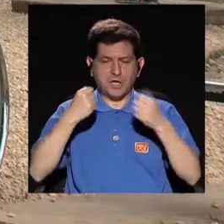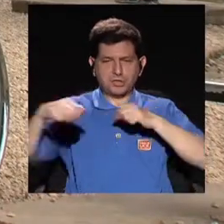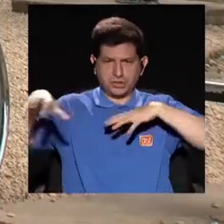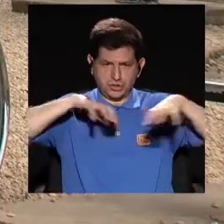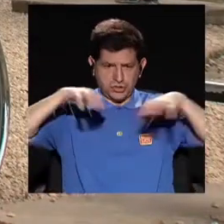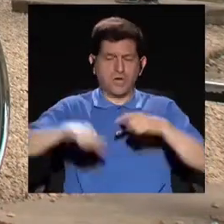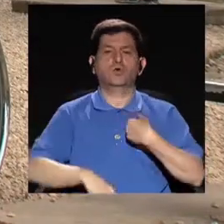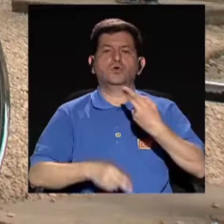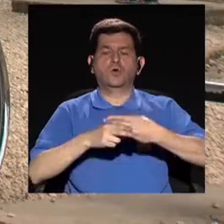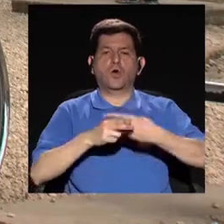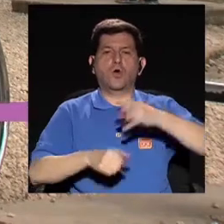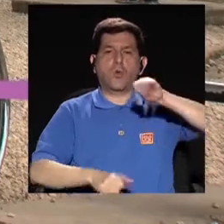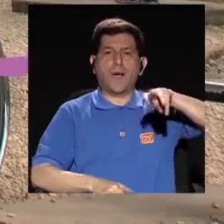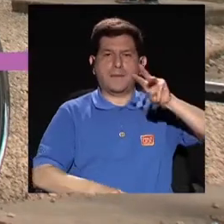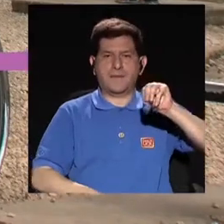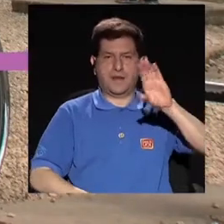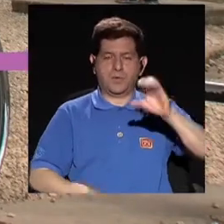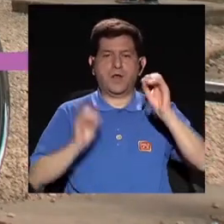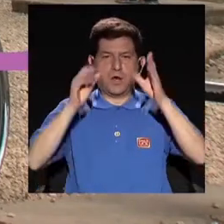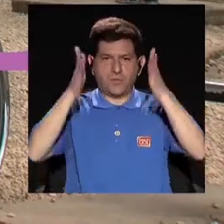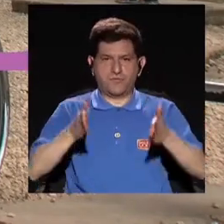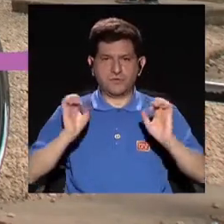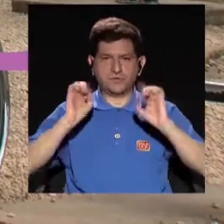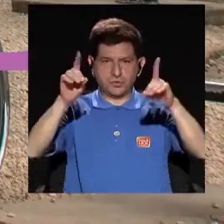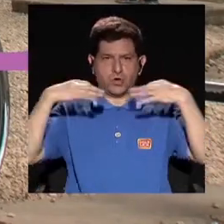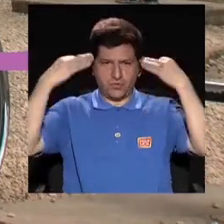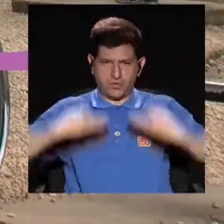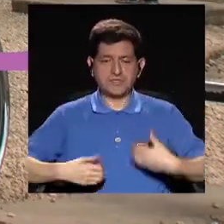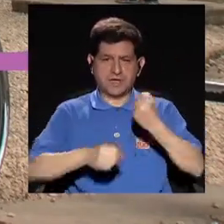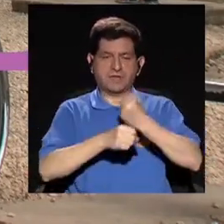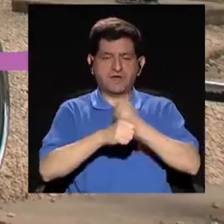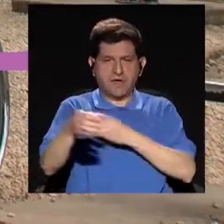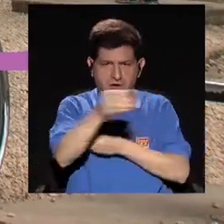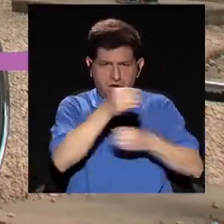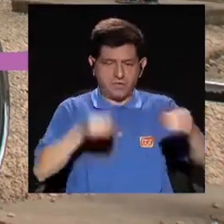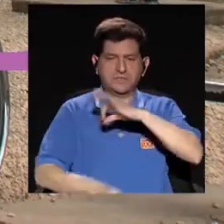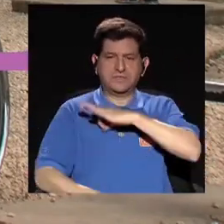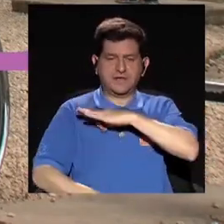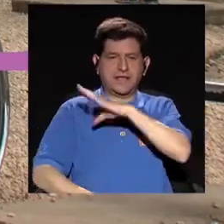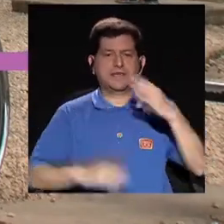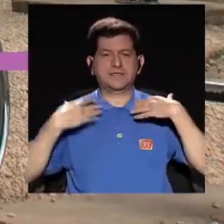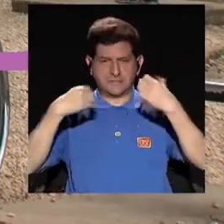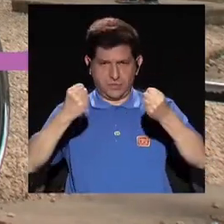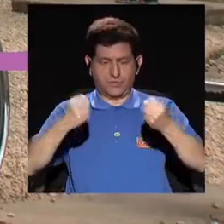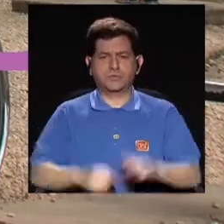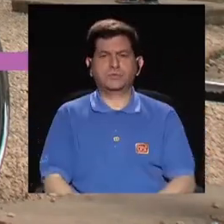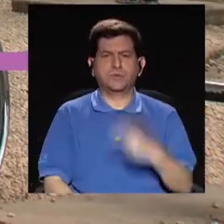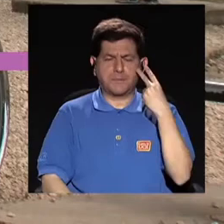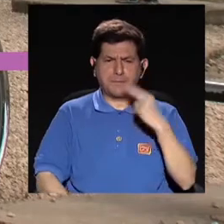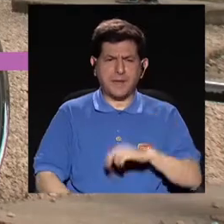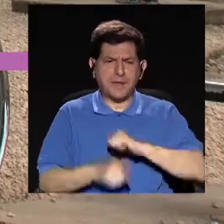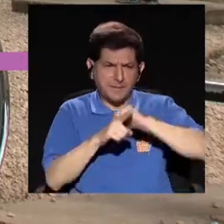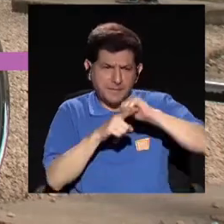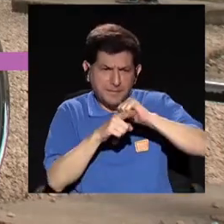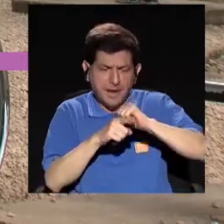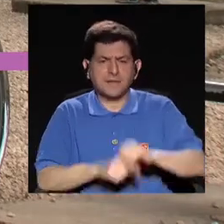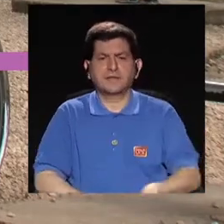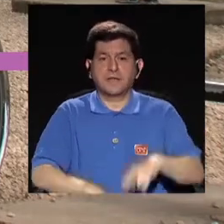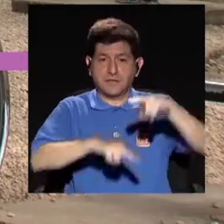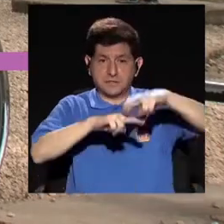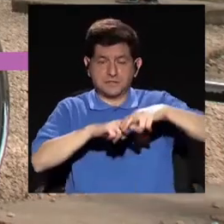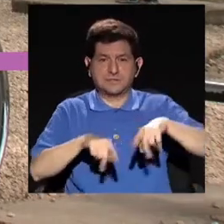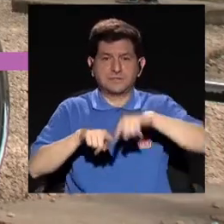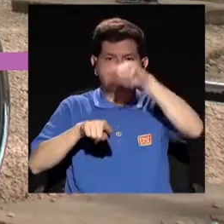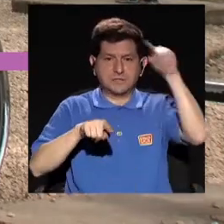Bienvenidos a Salud y Movimiento. Mi nombre es Juan Manuel Camacho, profesor de Educación Física. Trabajo en la Oficina de Bienestar y Salud. Vamos a ver algunos ejercicios